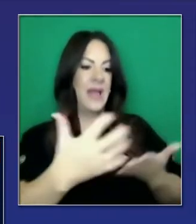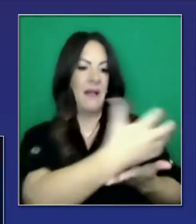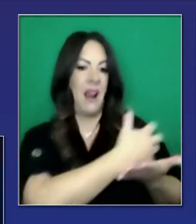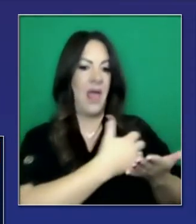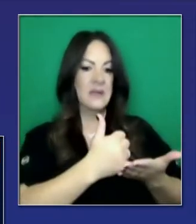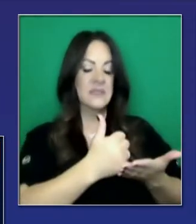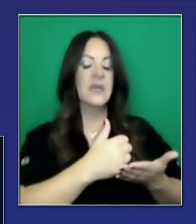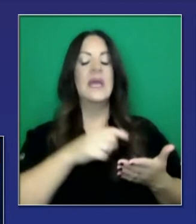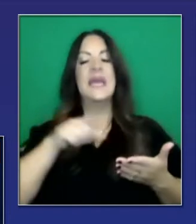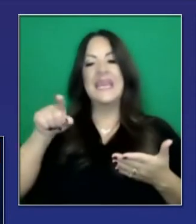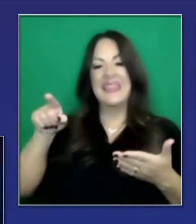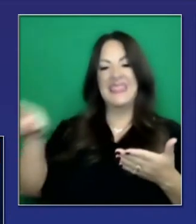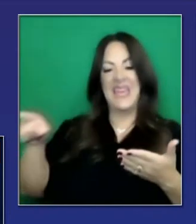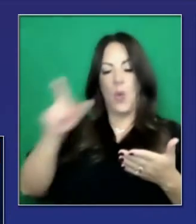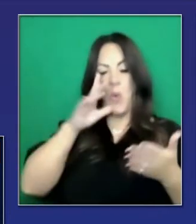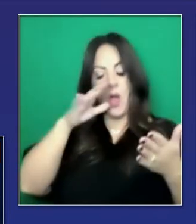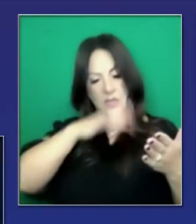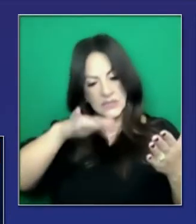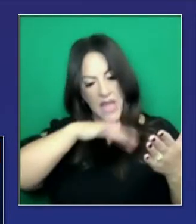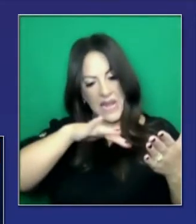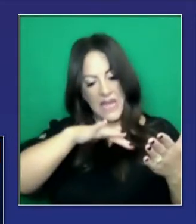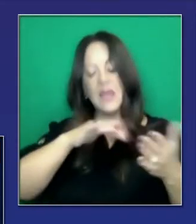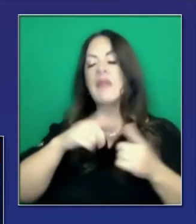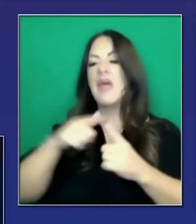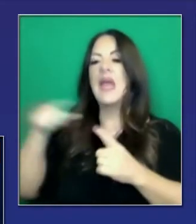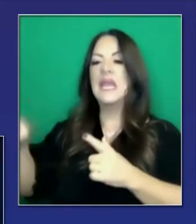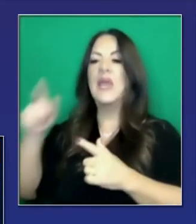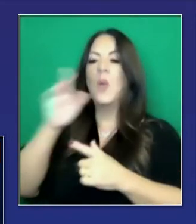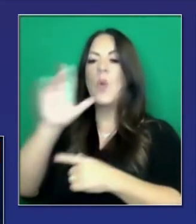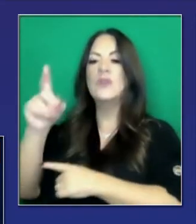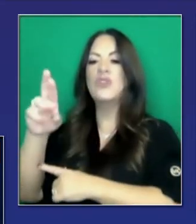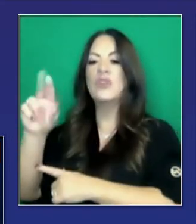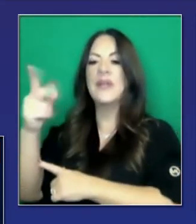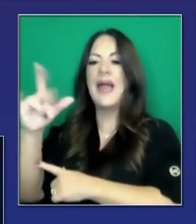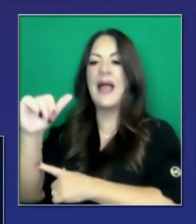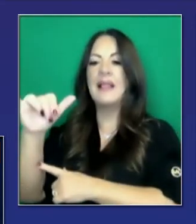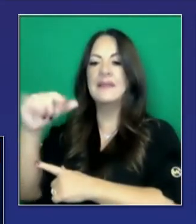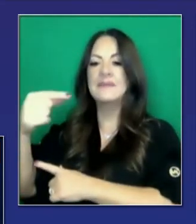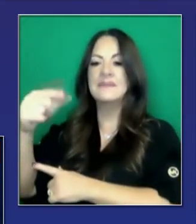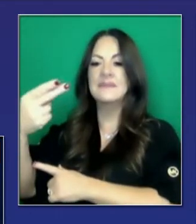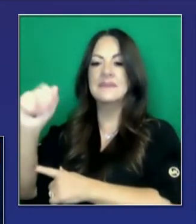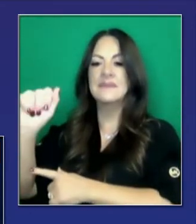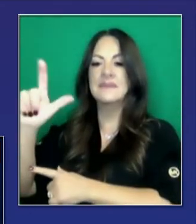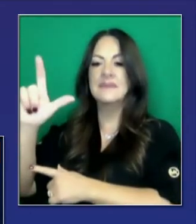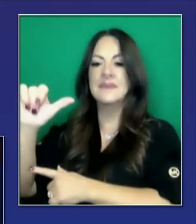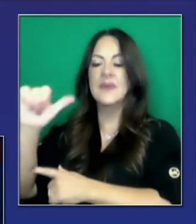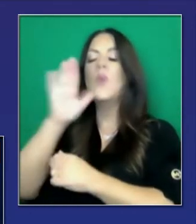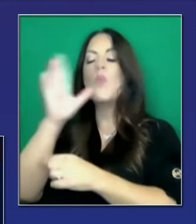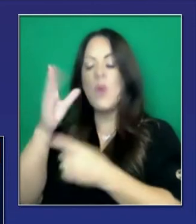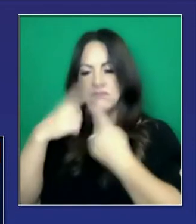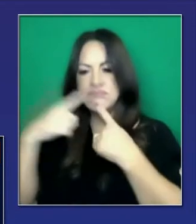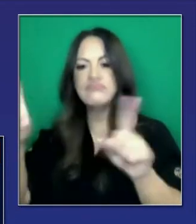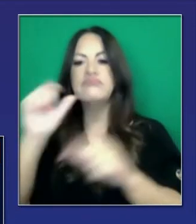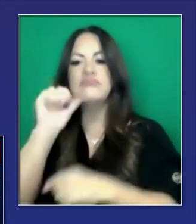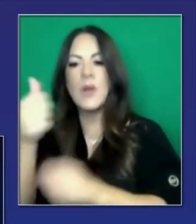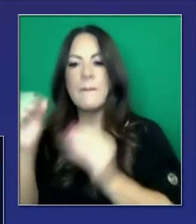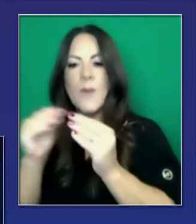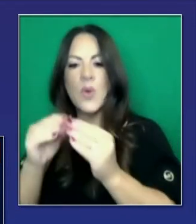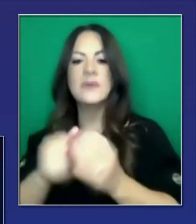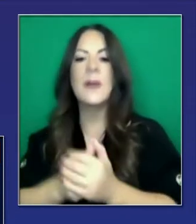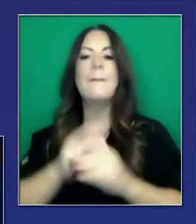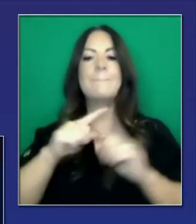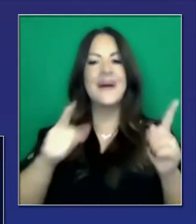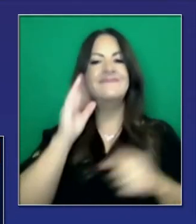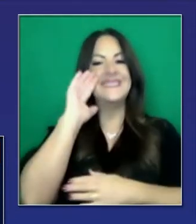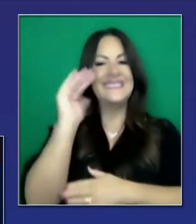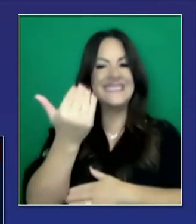que recojamos la data de hoy. Y tendremos entonces las proyecciones de las tasas de las próximas cuatro semanas. Y está claro y se